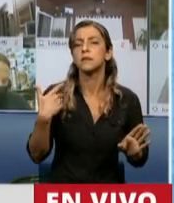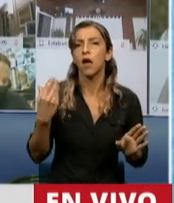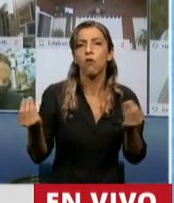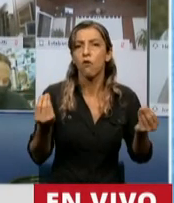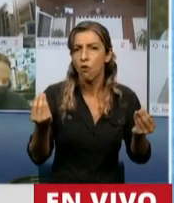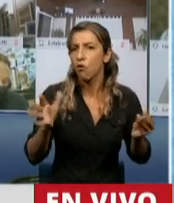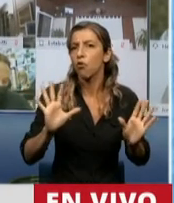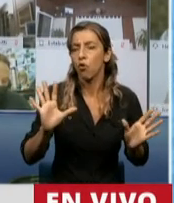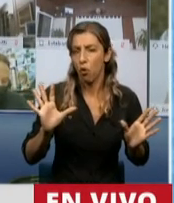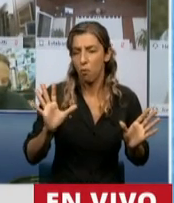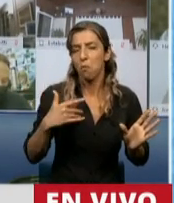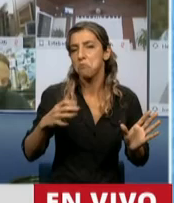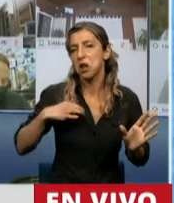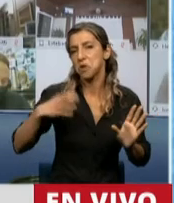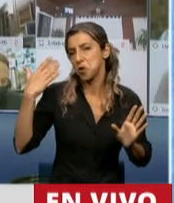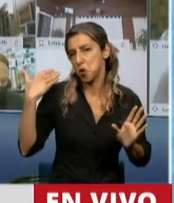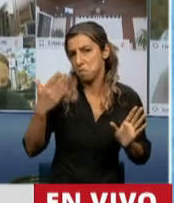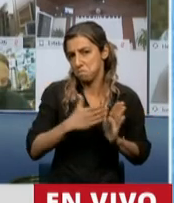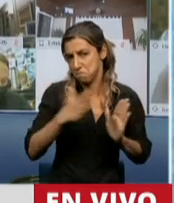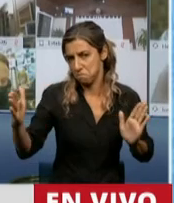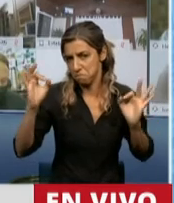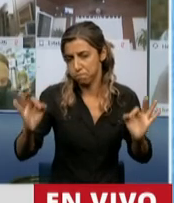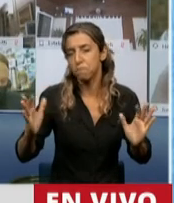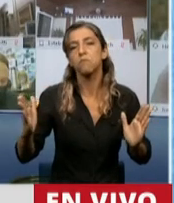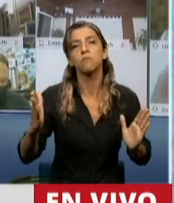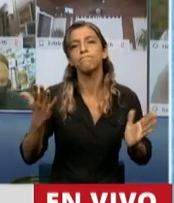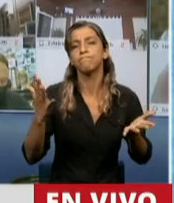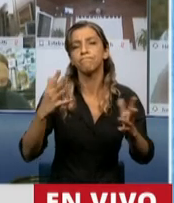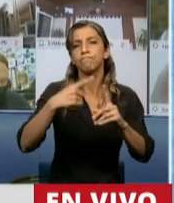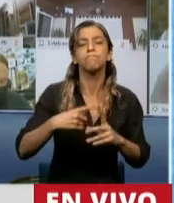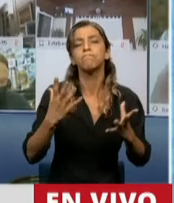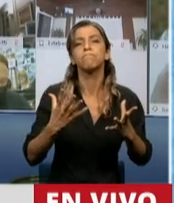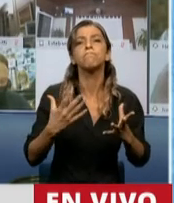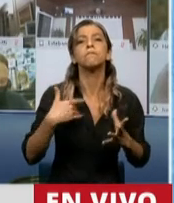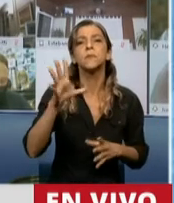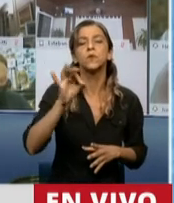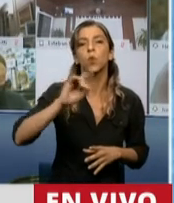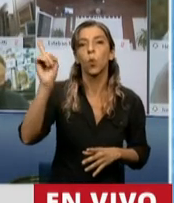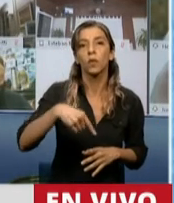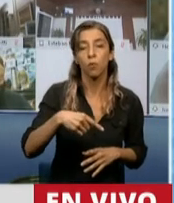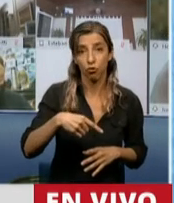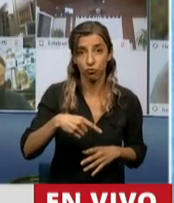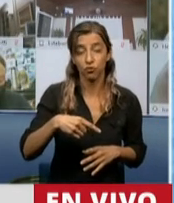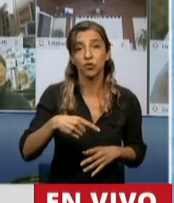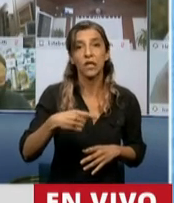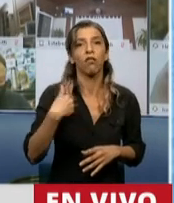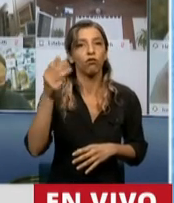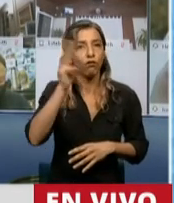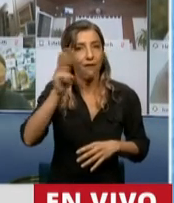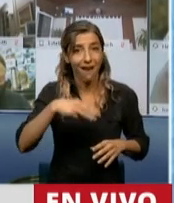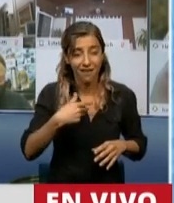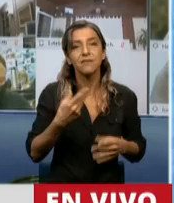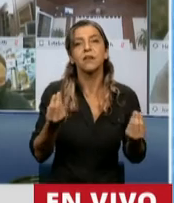el último año completo? Más o menos, para hacer una cuenta, el 50% del financiamiento del ANSES son los